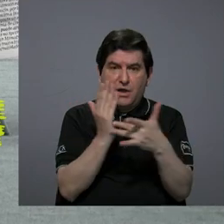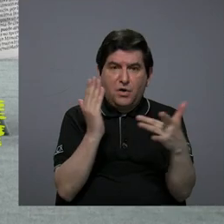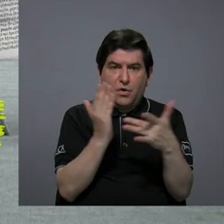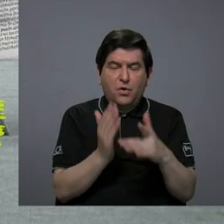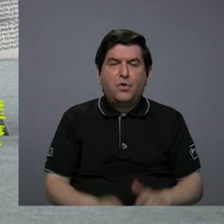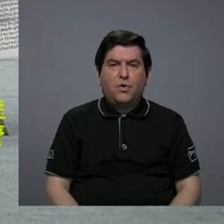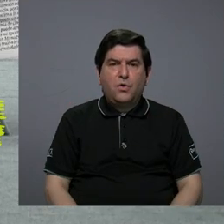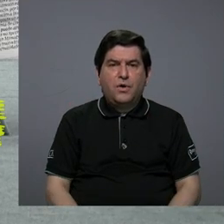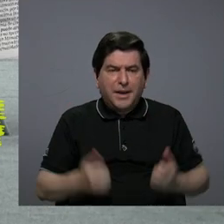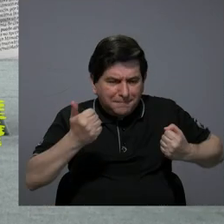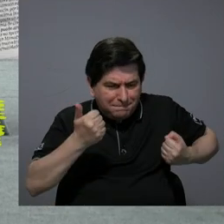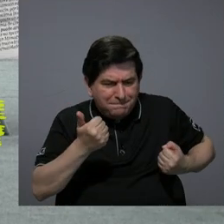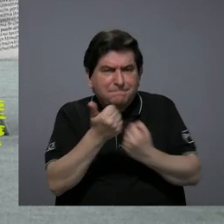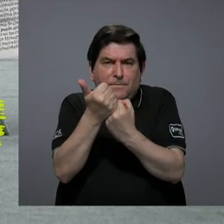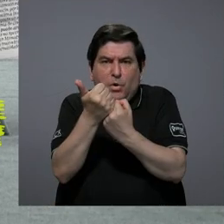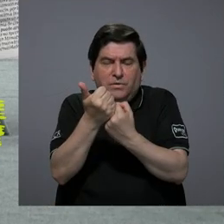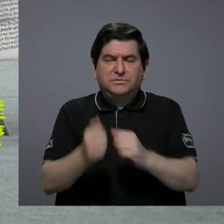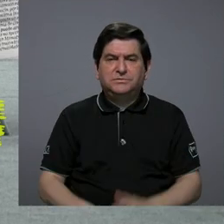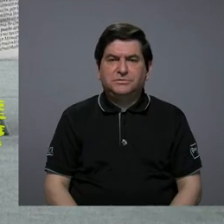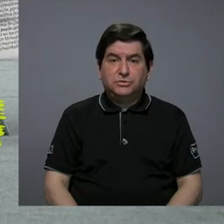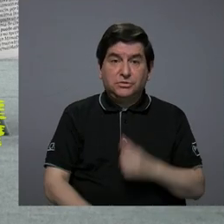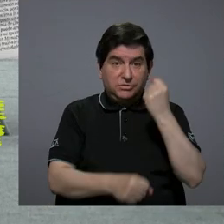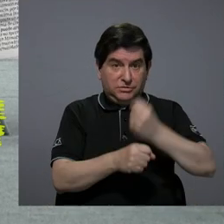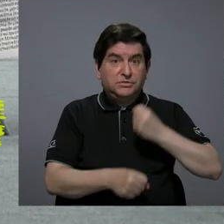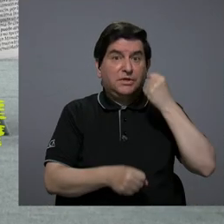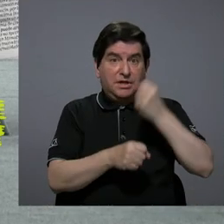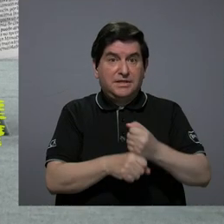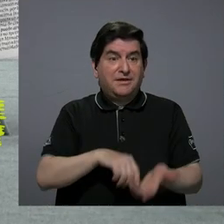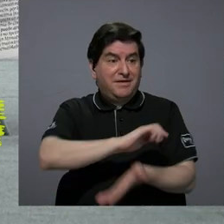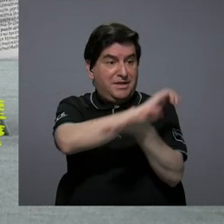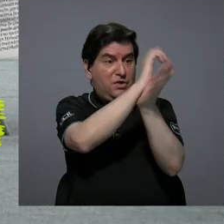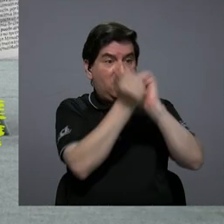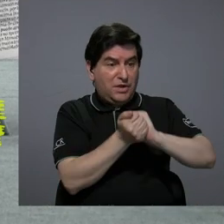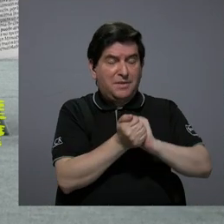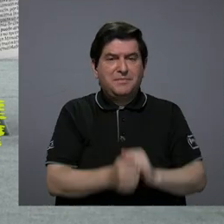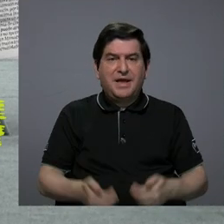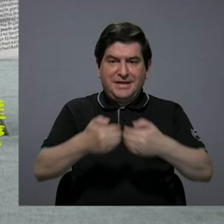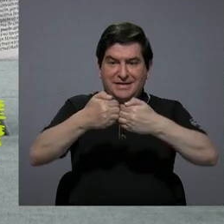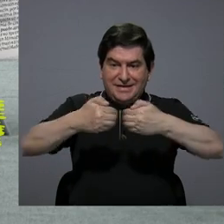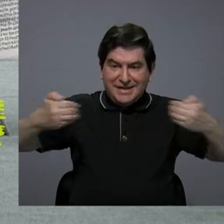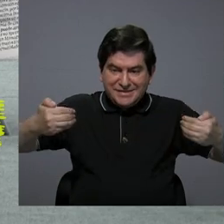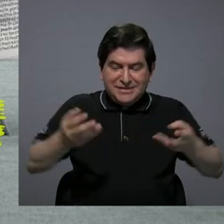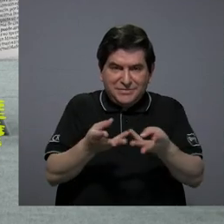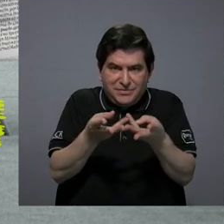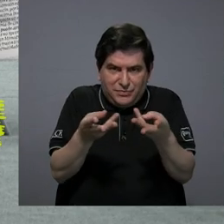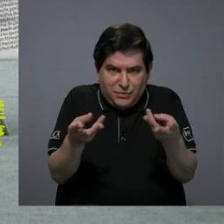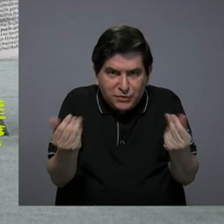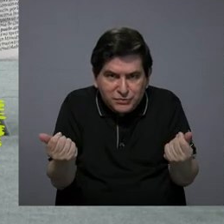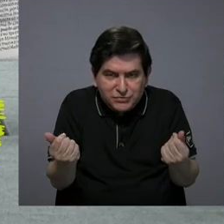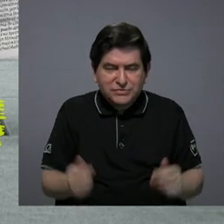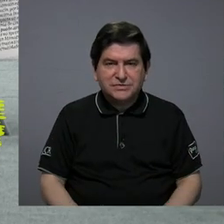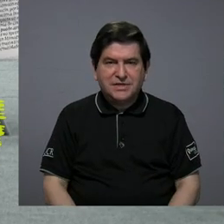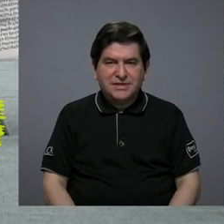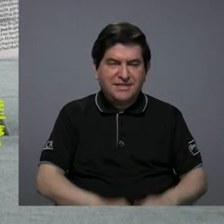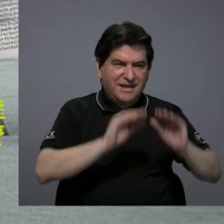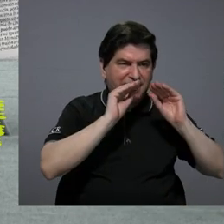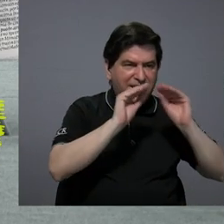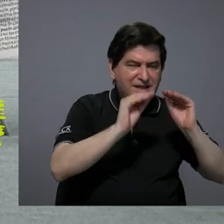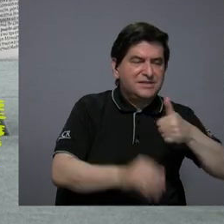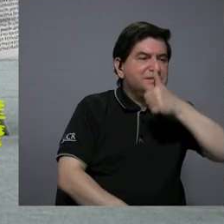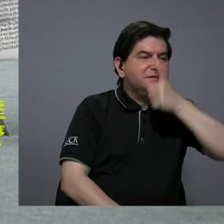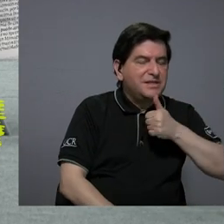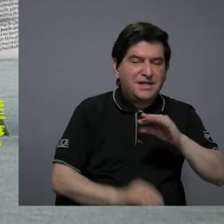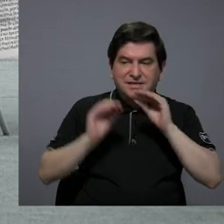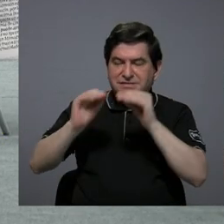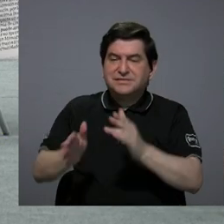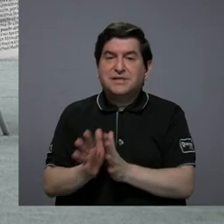enorme palanca porque la tarea de revertir la brecha que se ha venido produciendo entre la enseñanza privada